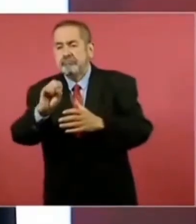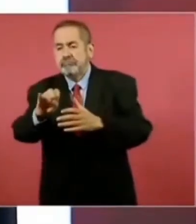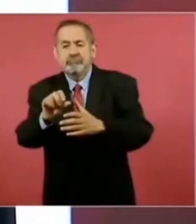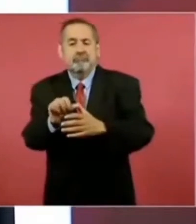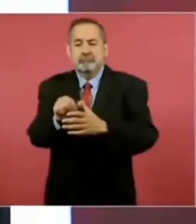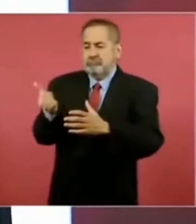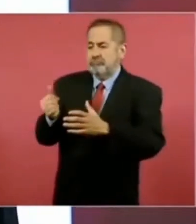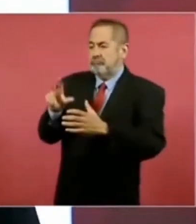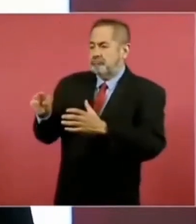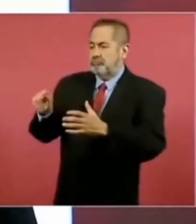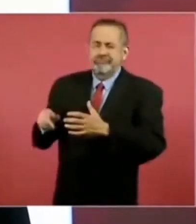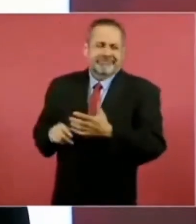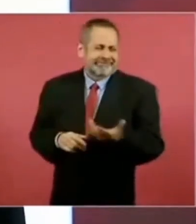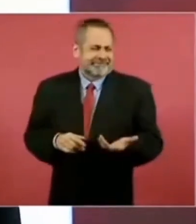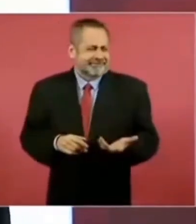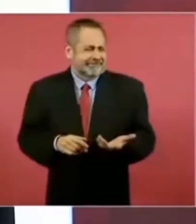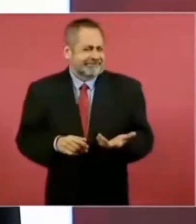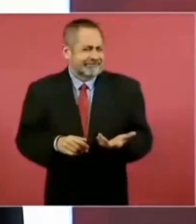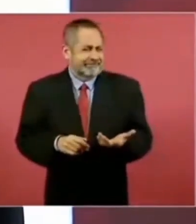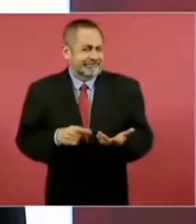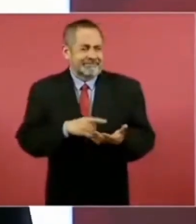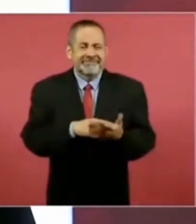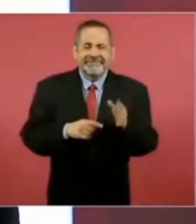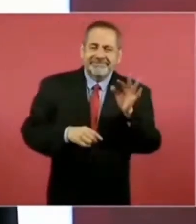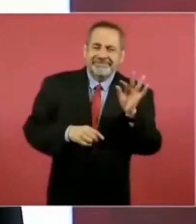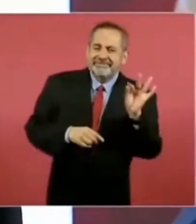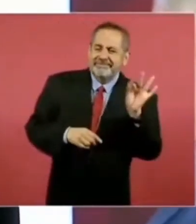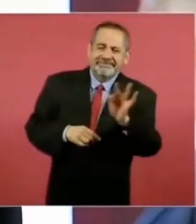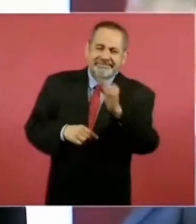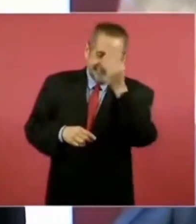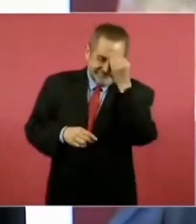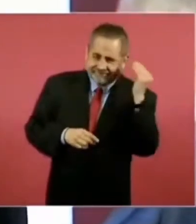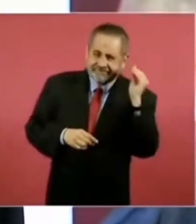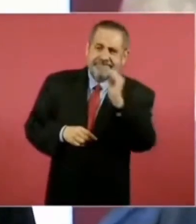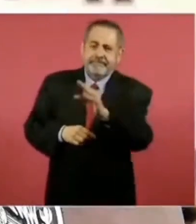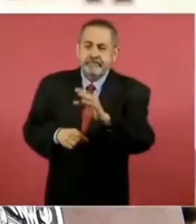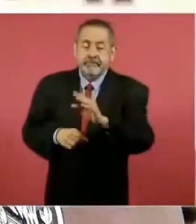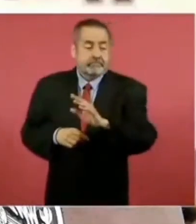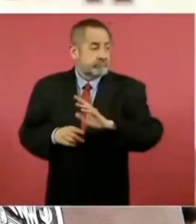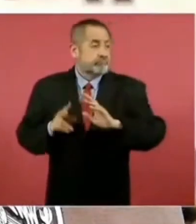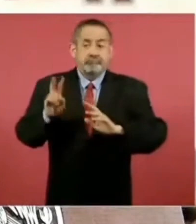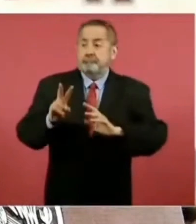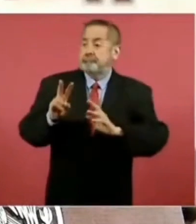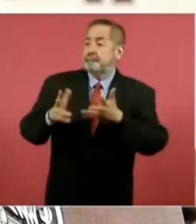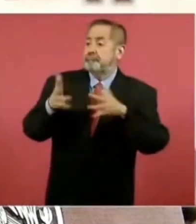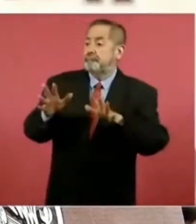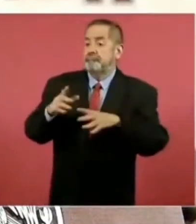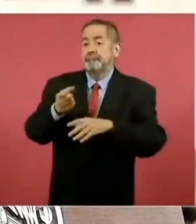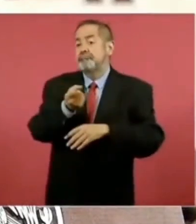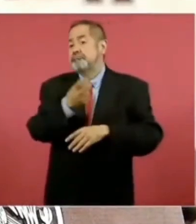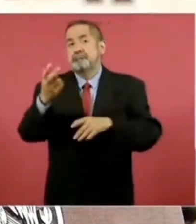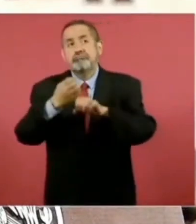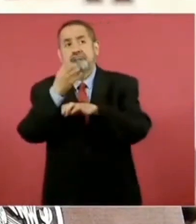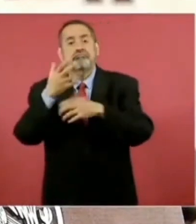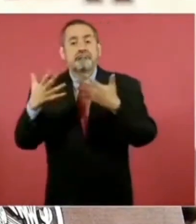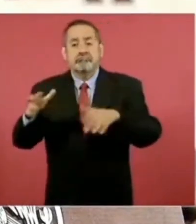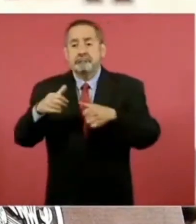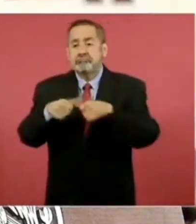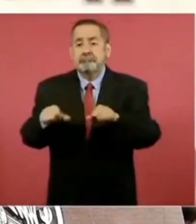y para aumentar la expectativa entre ellos, inventa que ya comenzó a dispersarse en algunos estados.